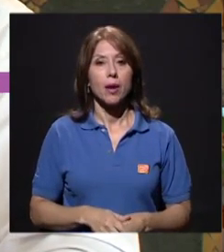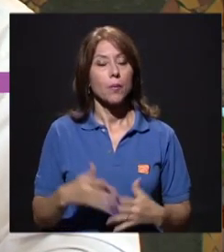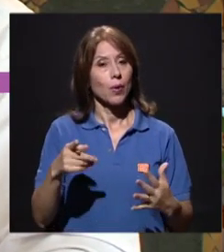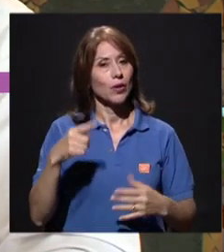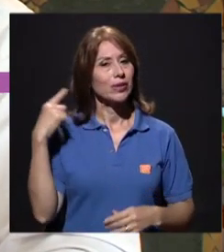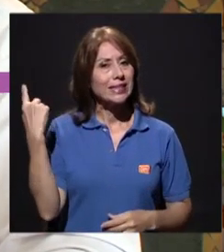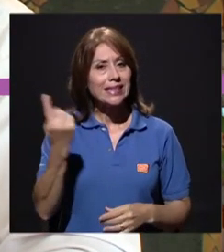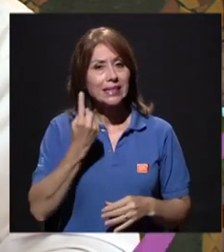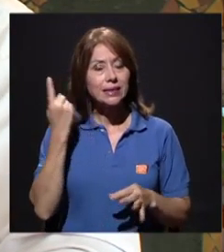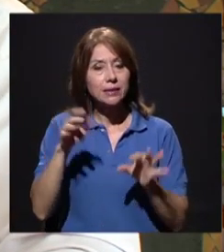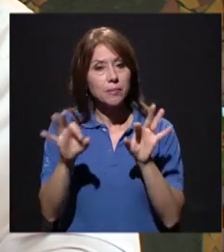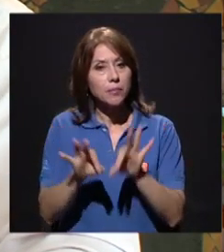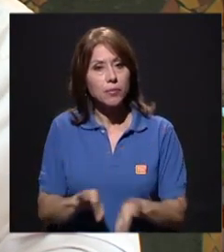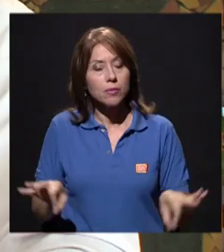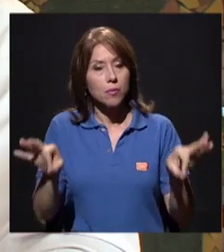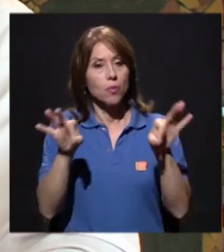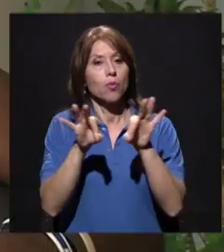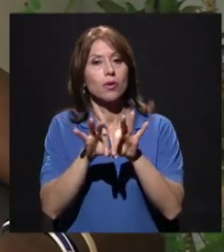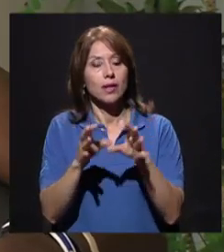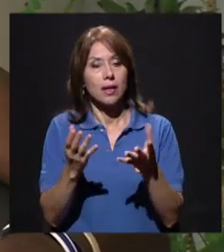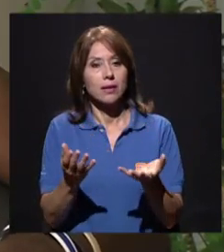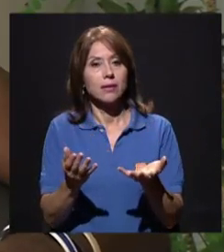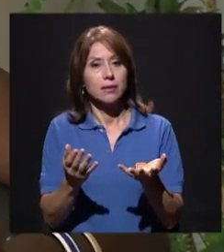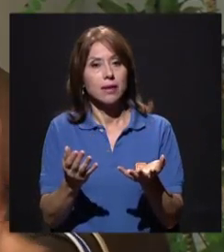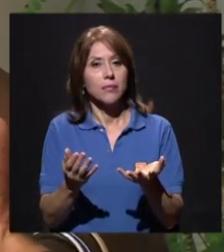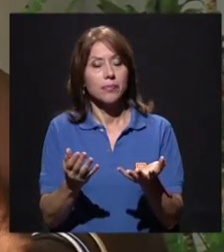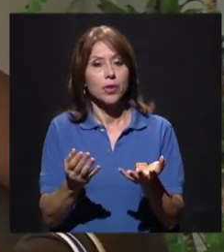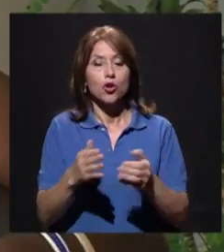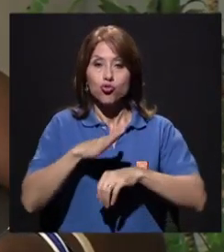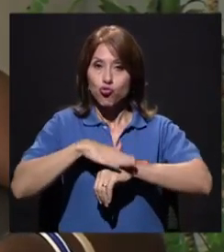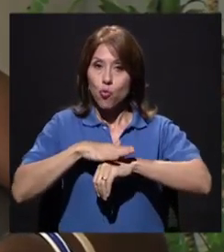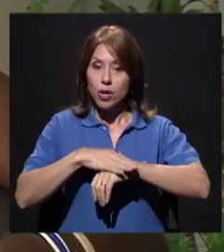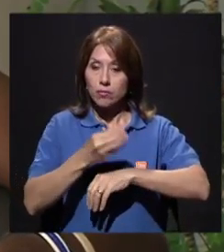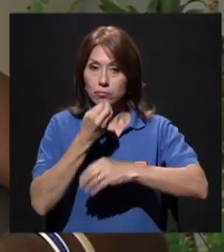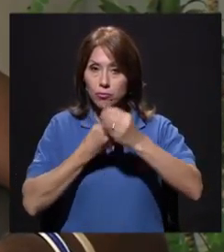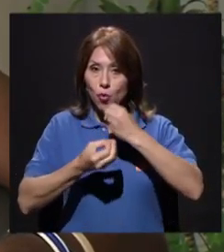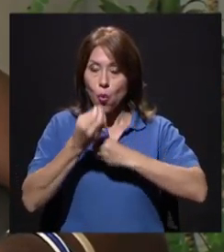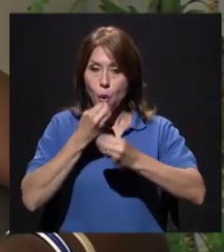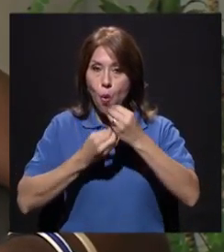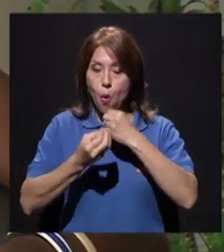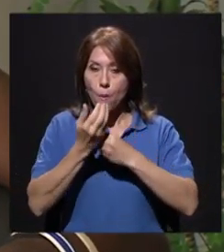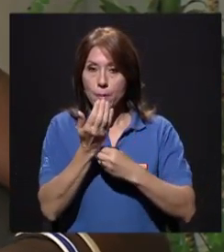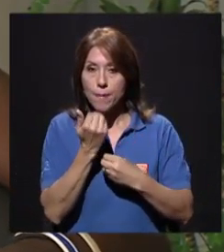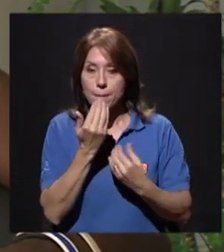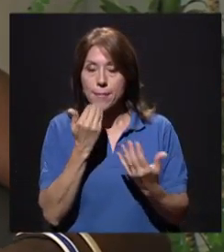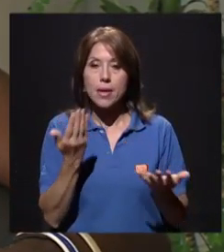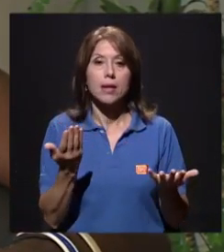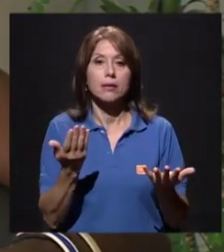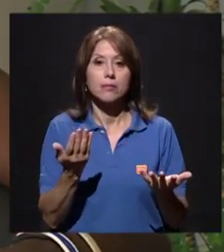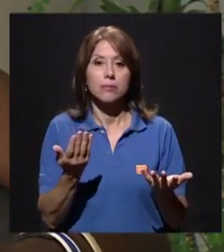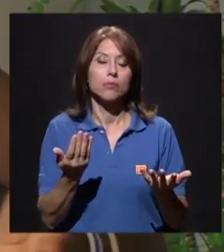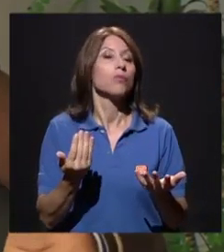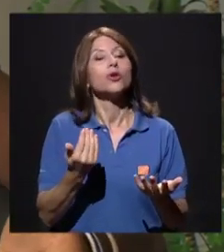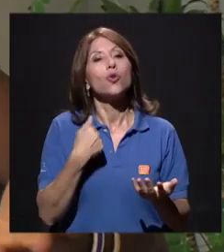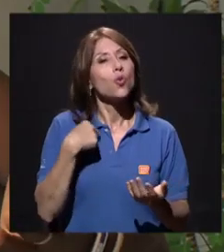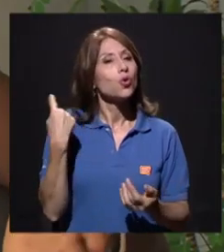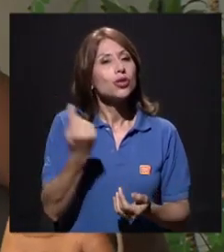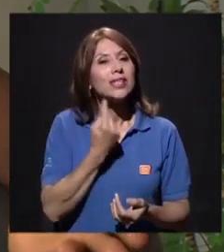Bueno, siempre va a ser importante, digamos en el aspecto de la nutrición, pues siempre uno tiene que